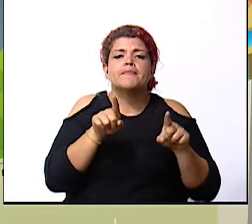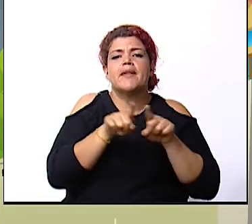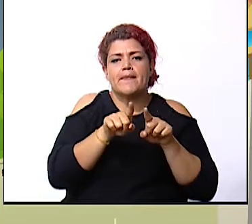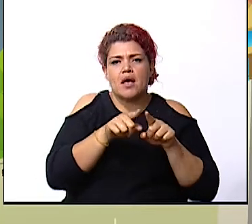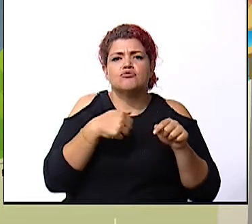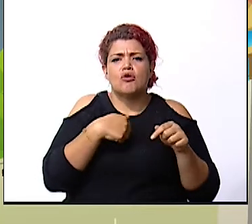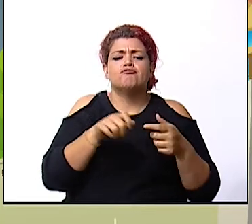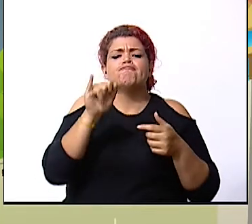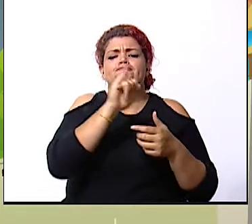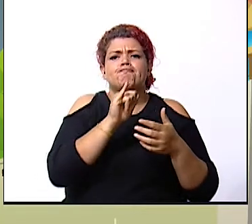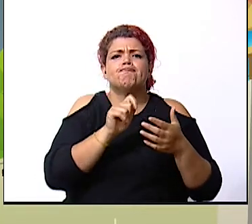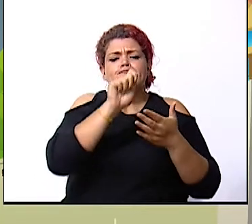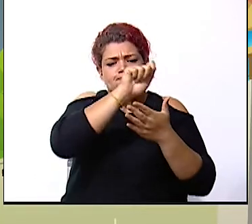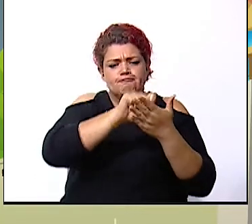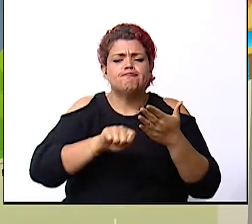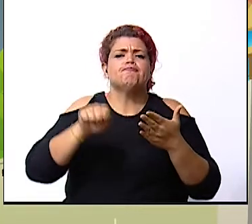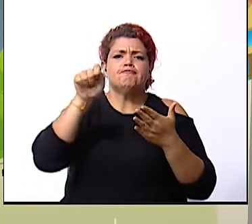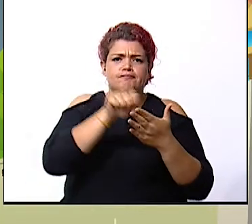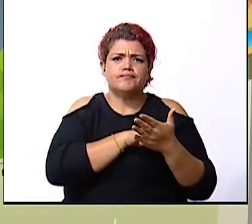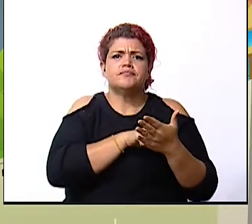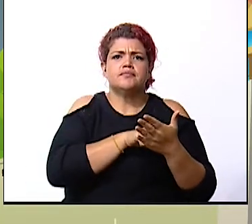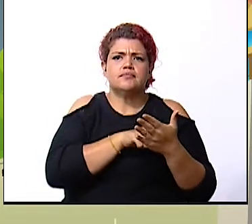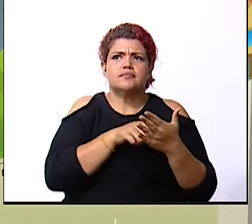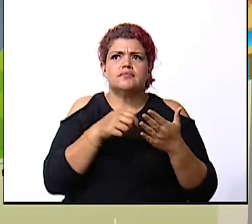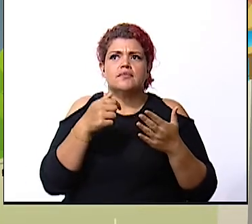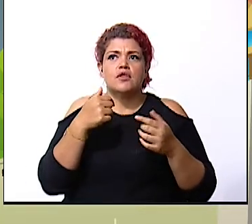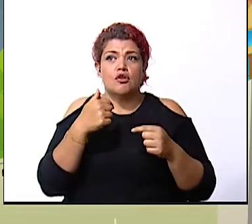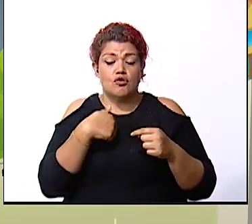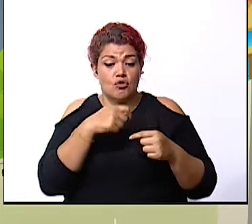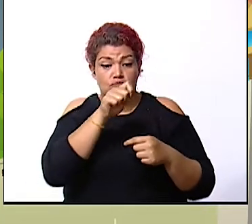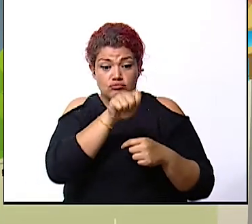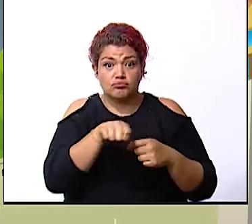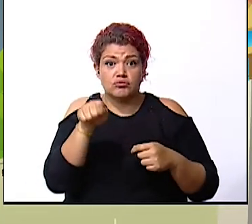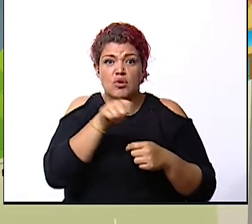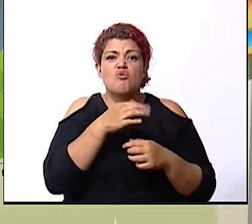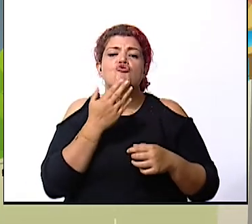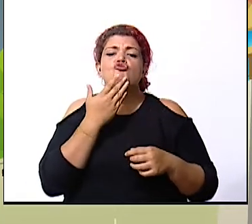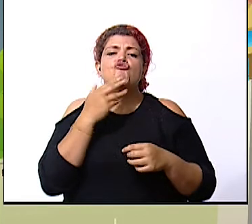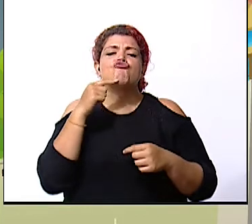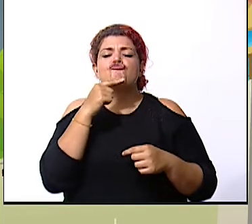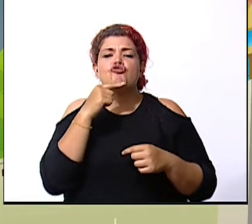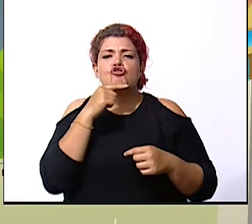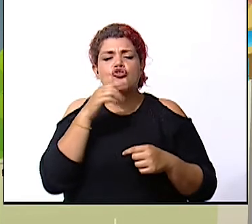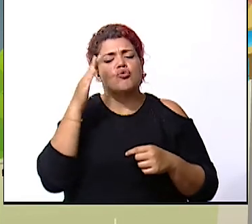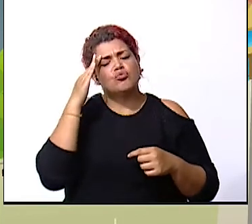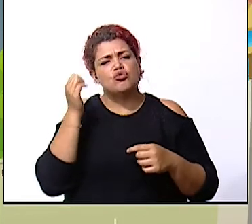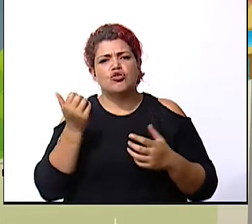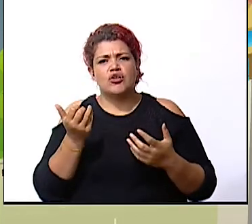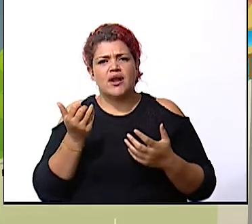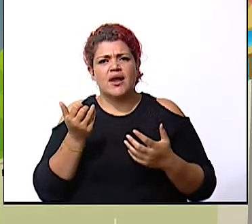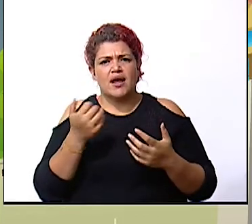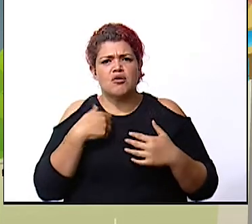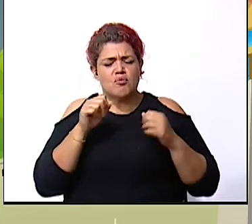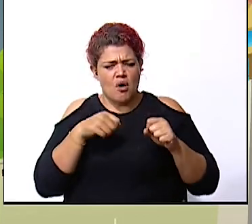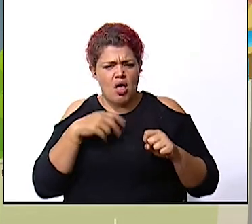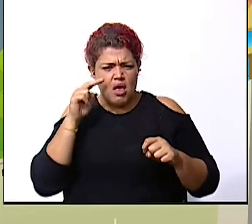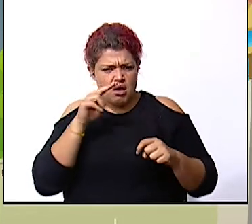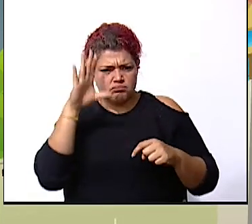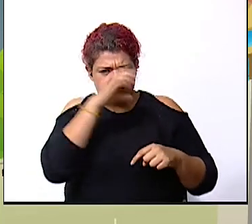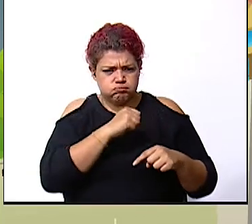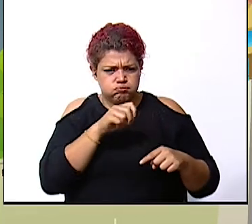vamos a dibujar una x yo lo hice con color rojo porque así lo podemos